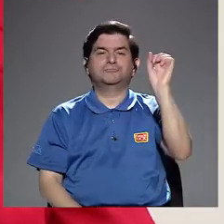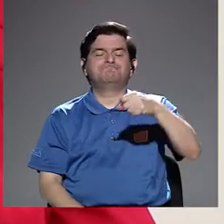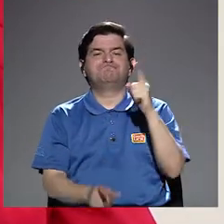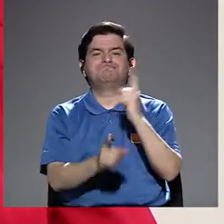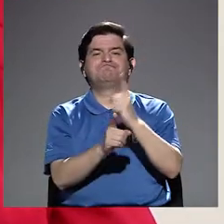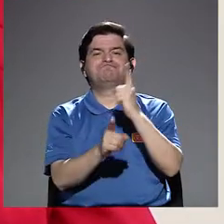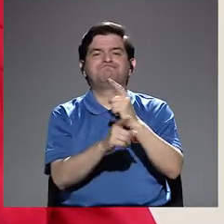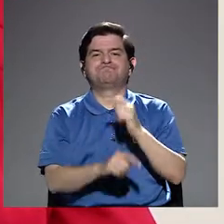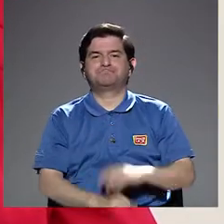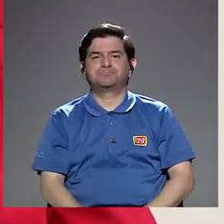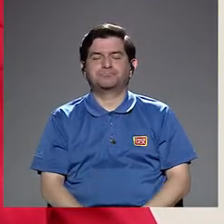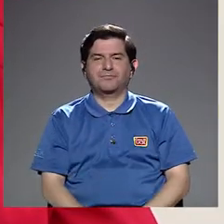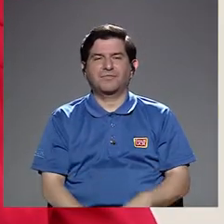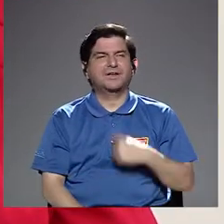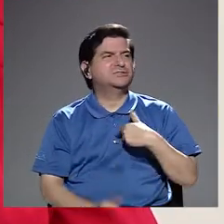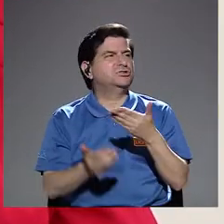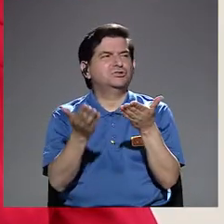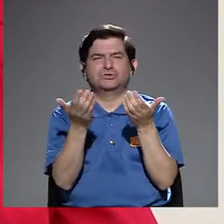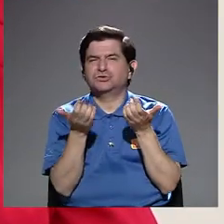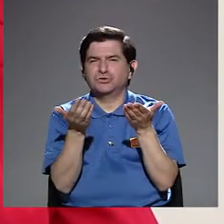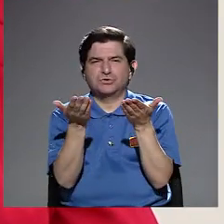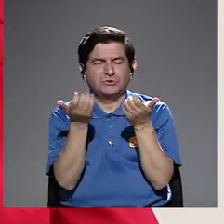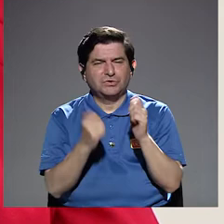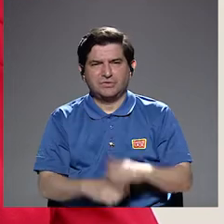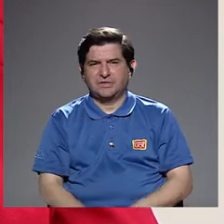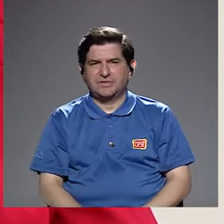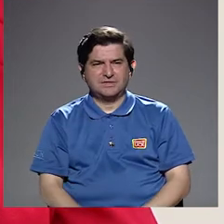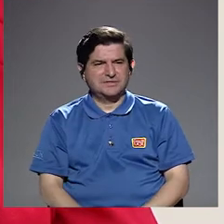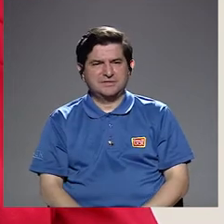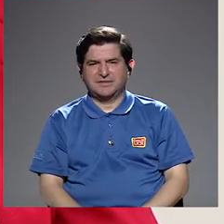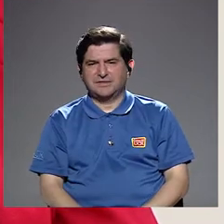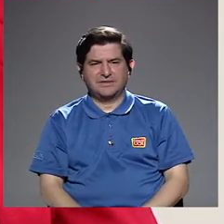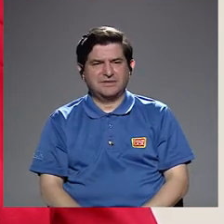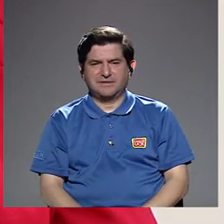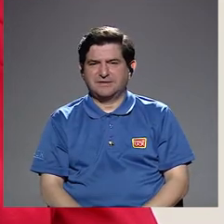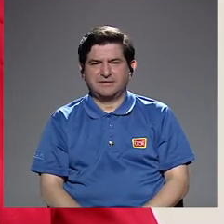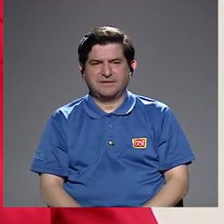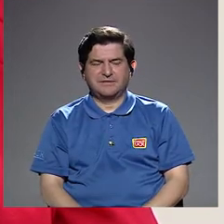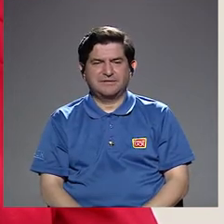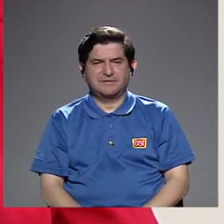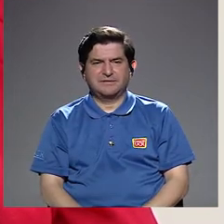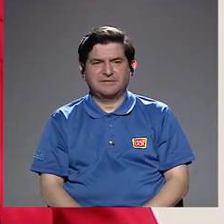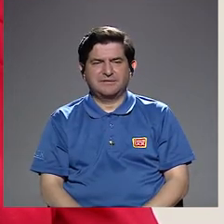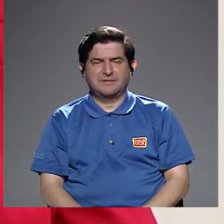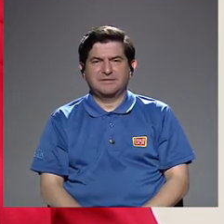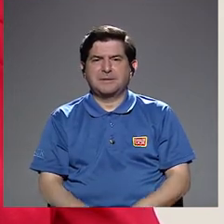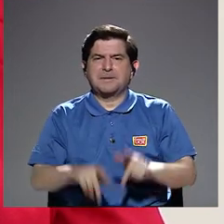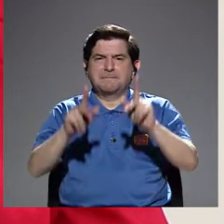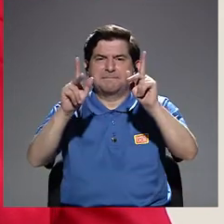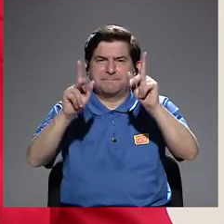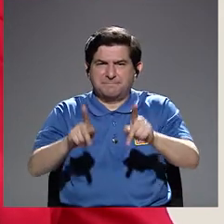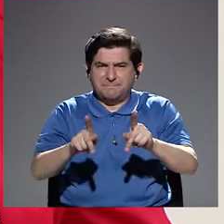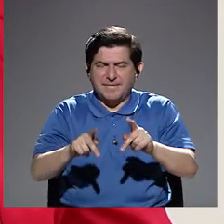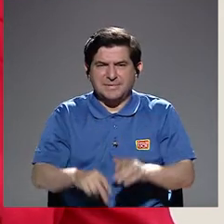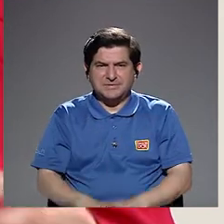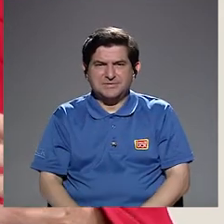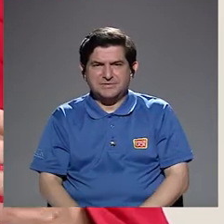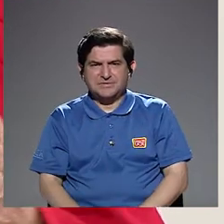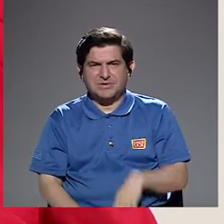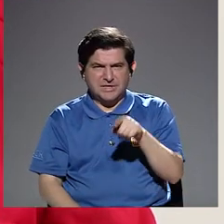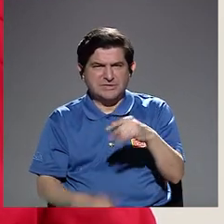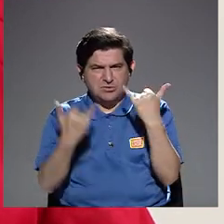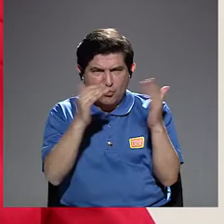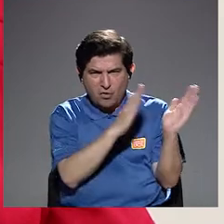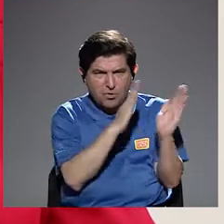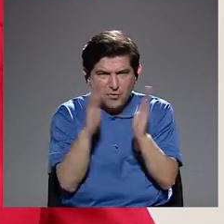Exactamente. No quisiera dejarlo como personas, digamos… Como un